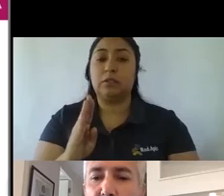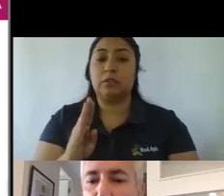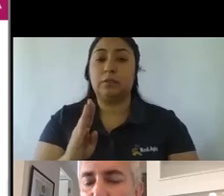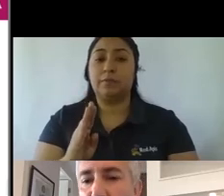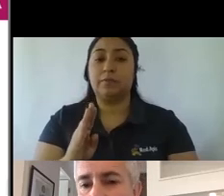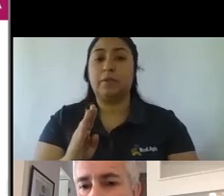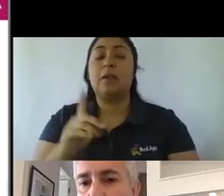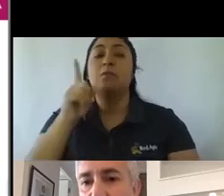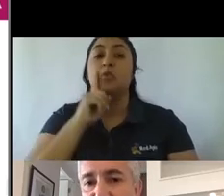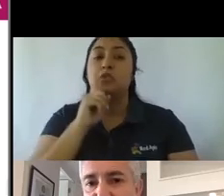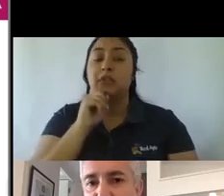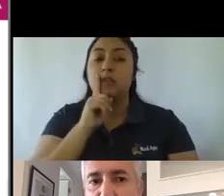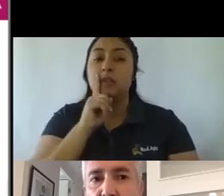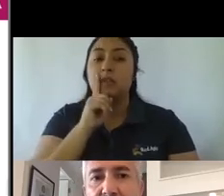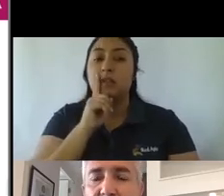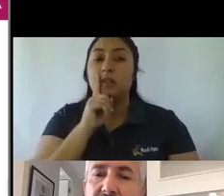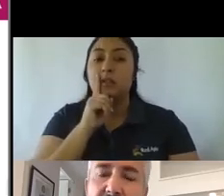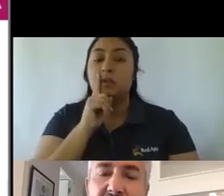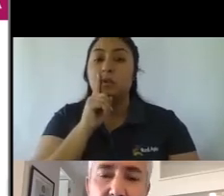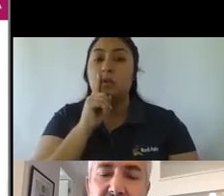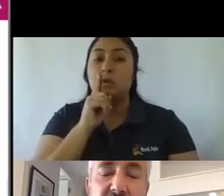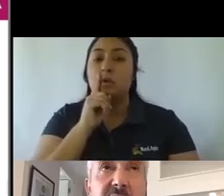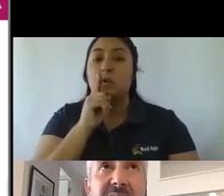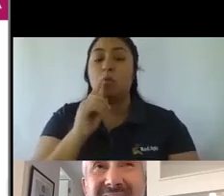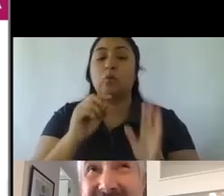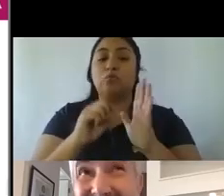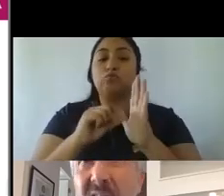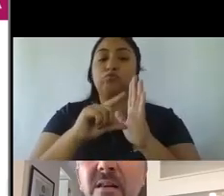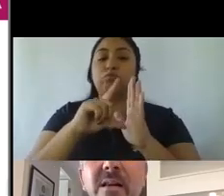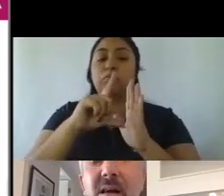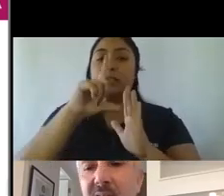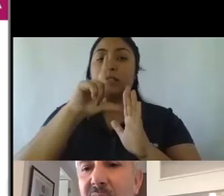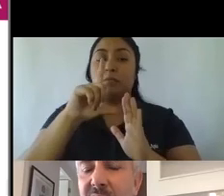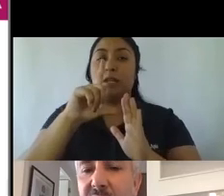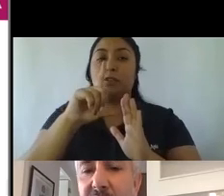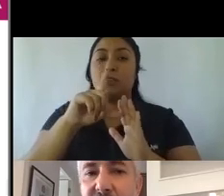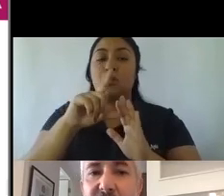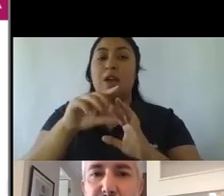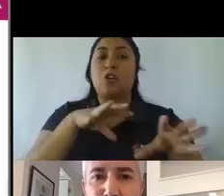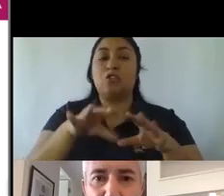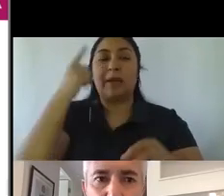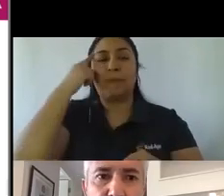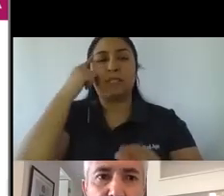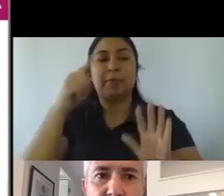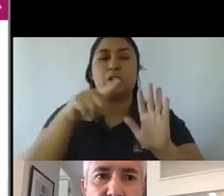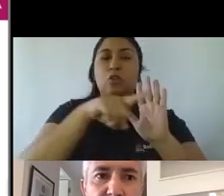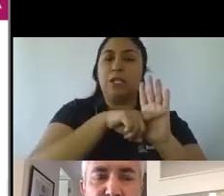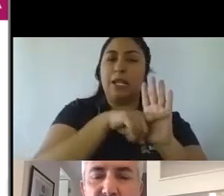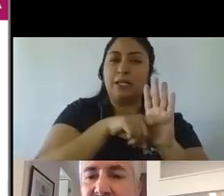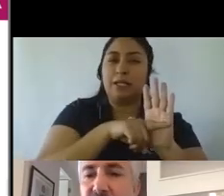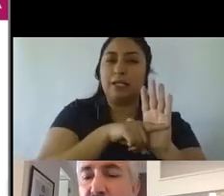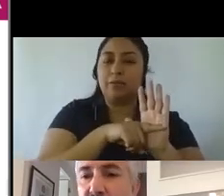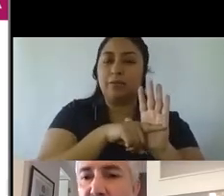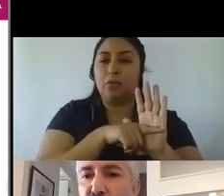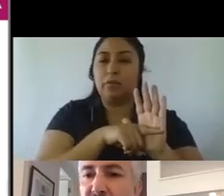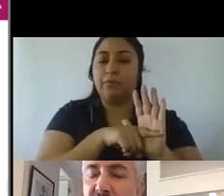un muy marcado crecimiento de la expectativa negativa de, de, de, de, como se llama,